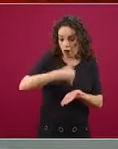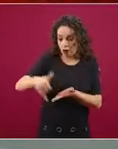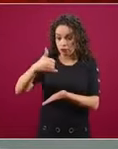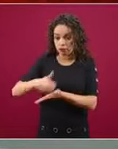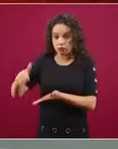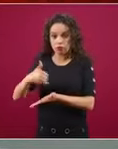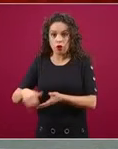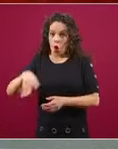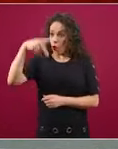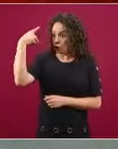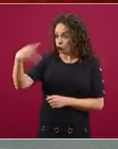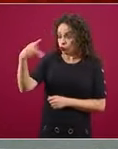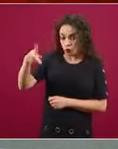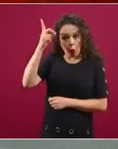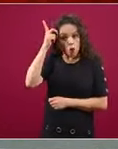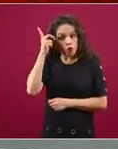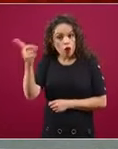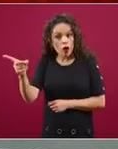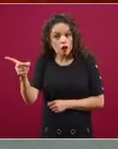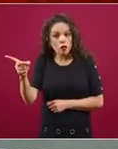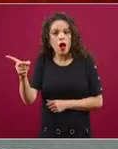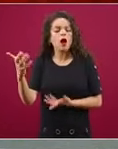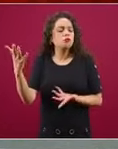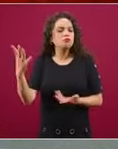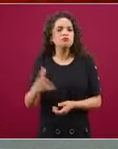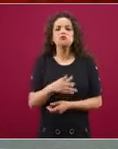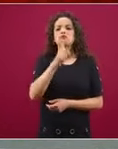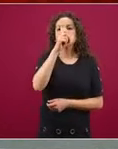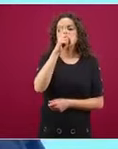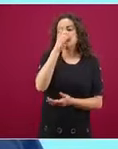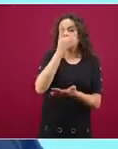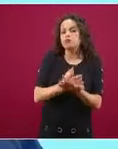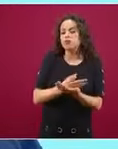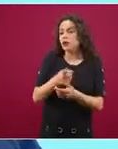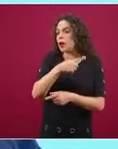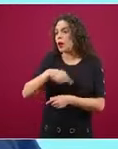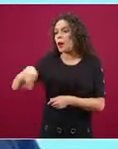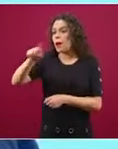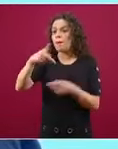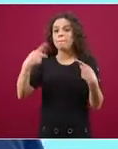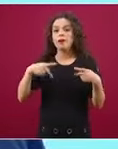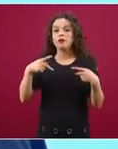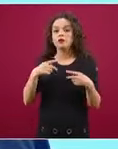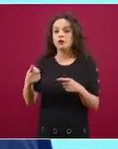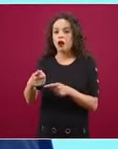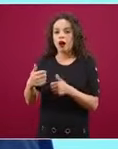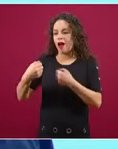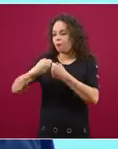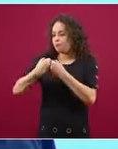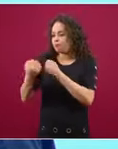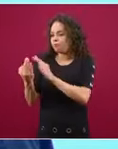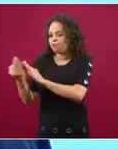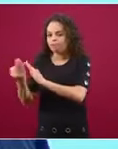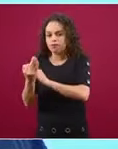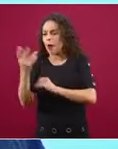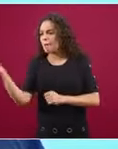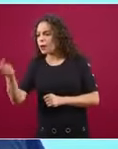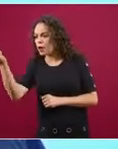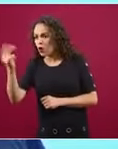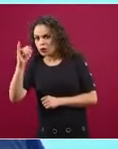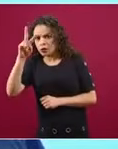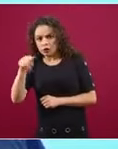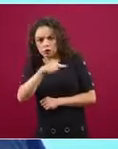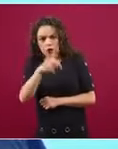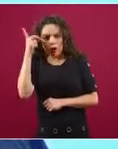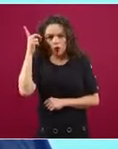la comunidad dijera sí, es de ellas, para que fueran apoyadas. Y de esta manera, en un censo